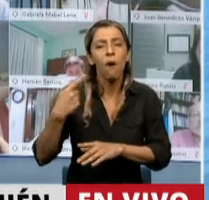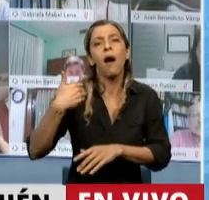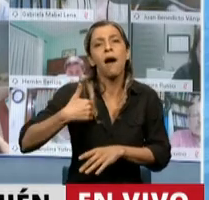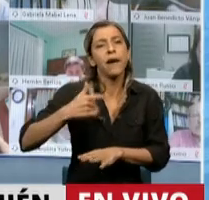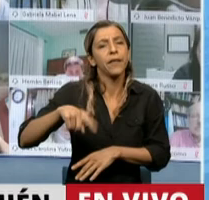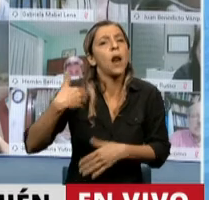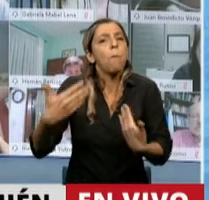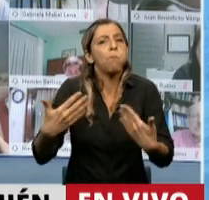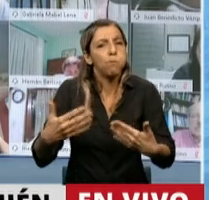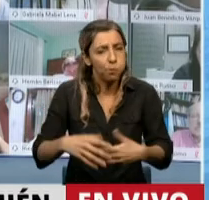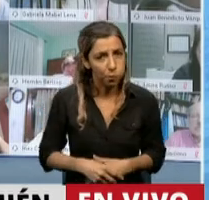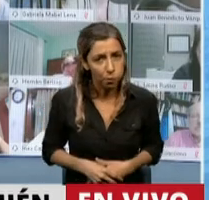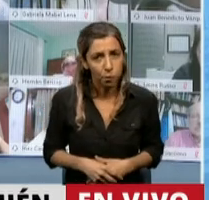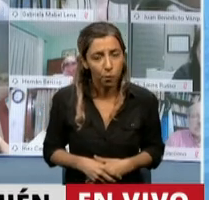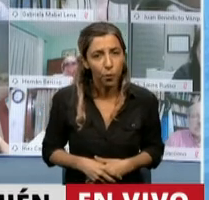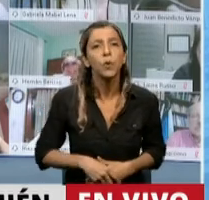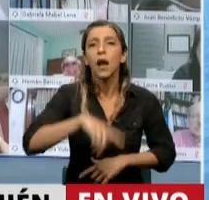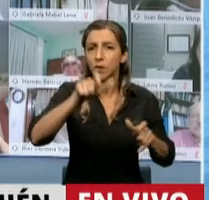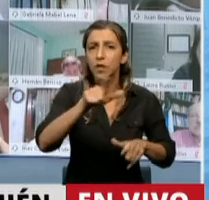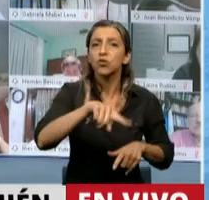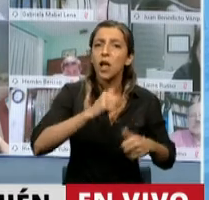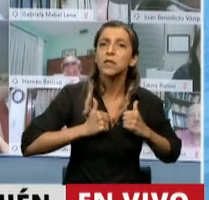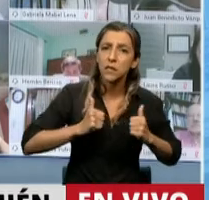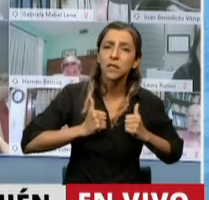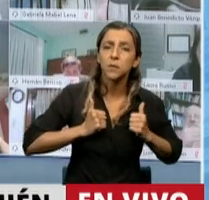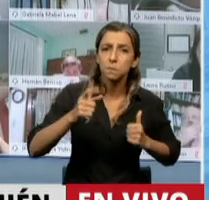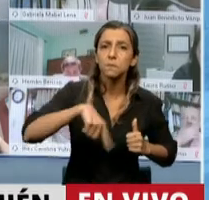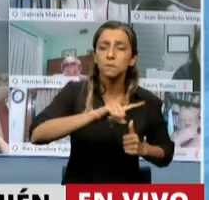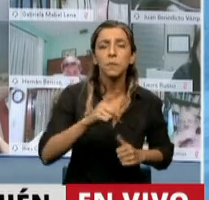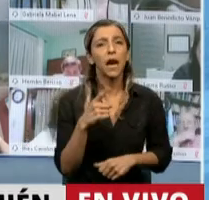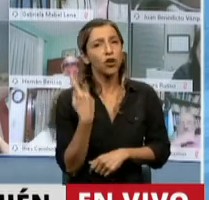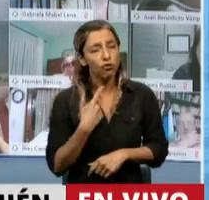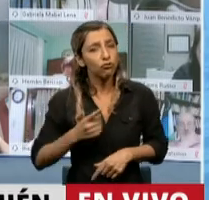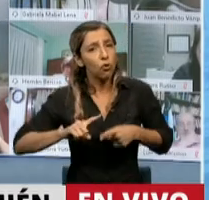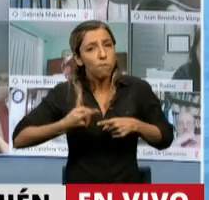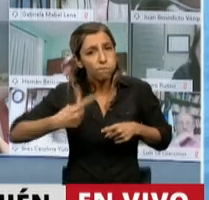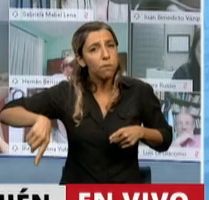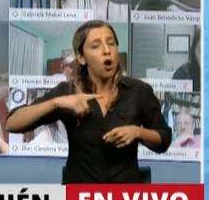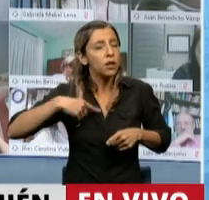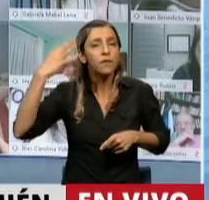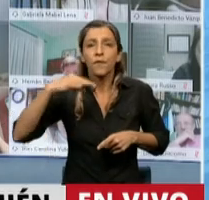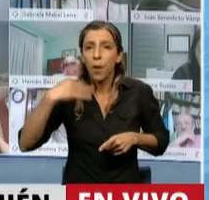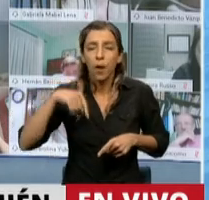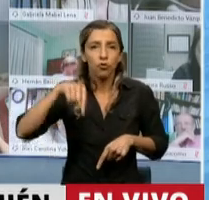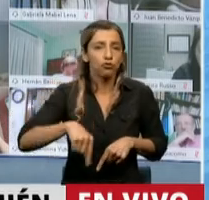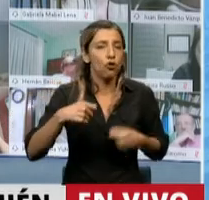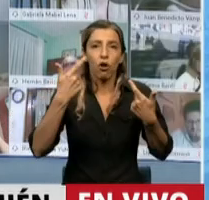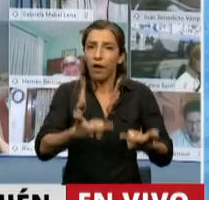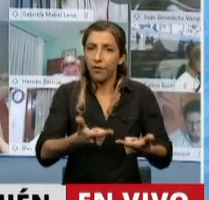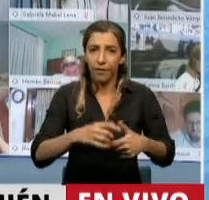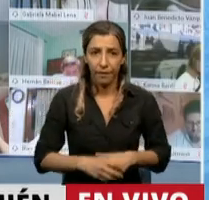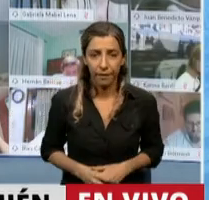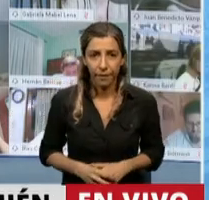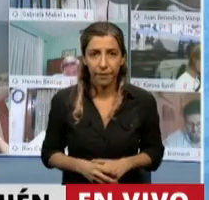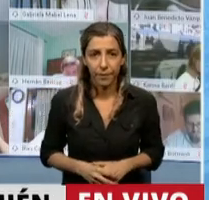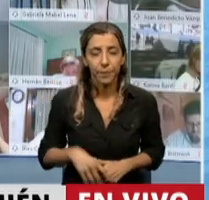Mucha gente lo está esperando. Y las señales deben ser dadas por la política. Hoy más que nunca es necesaria